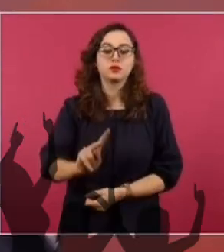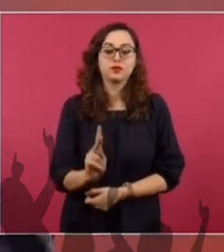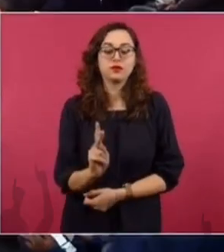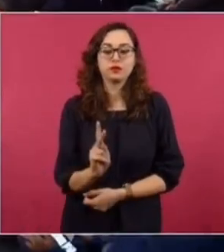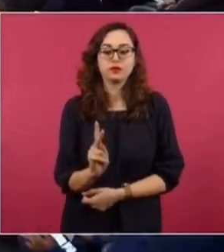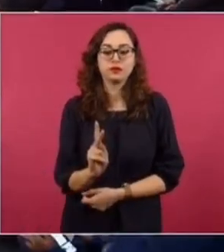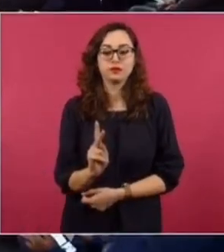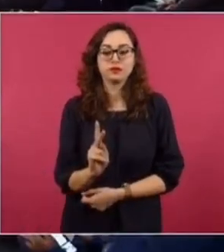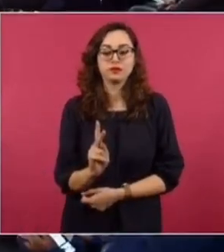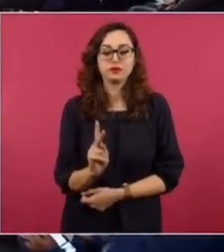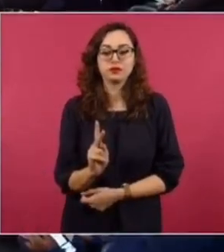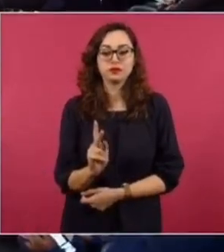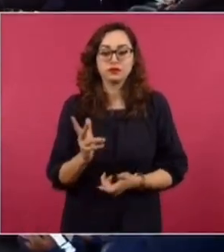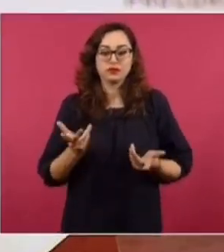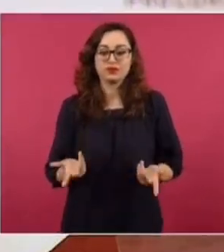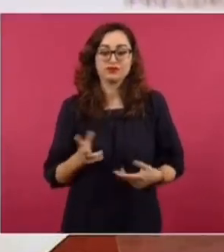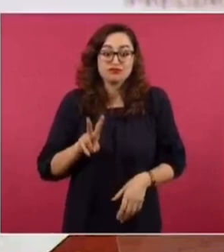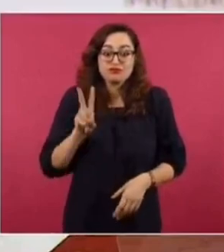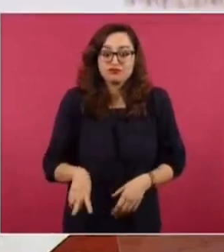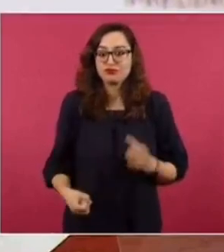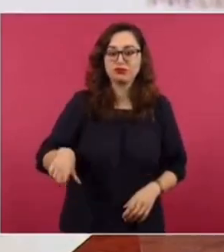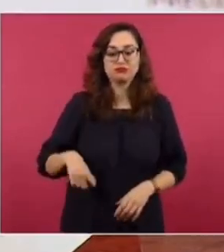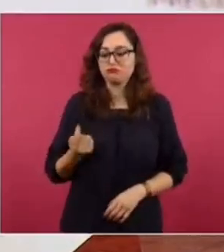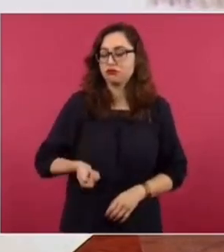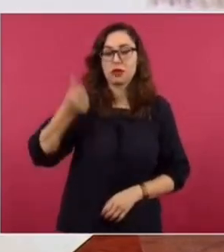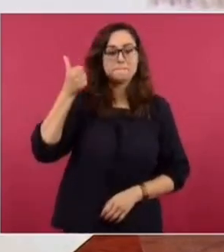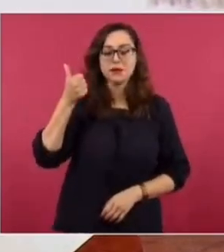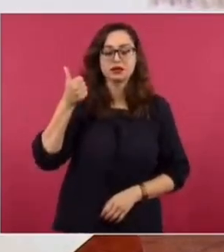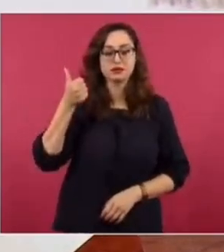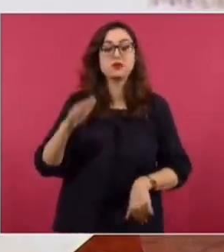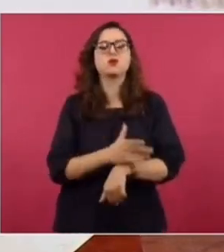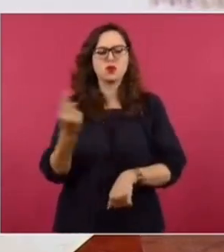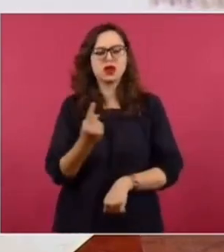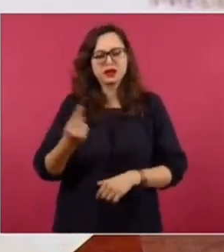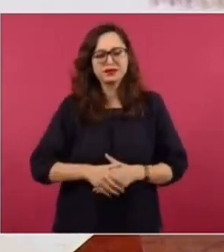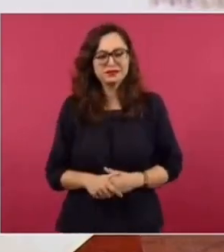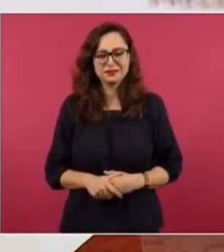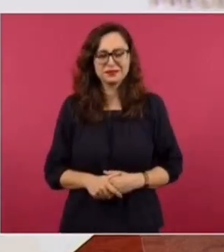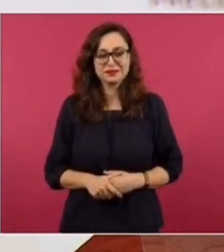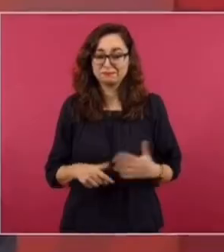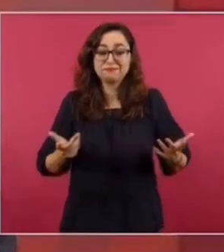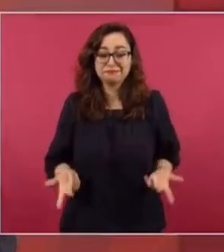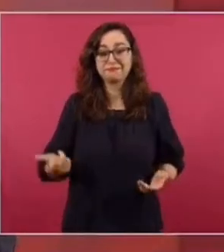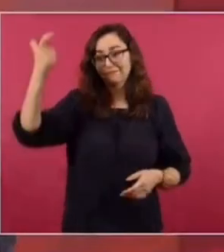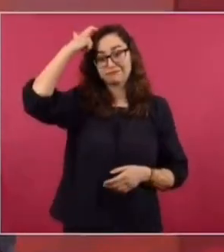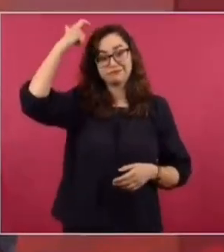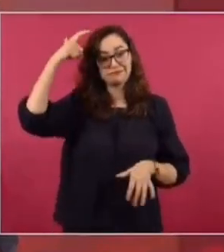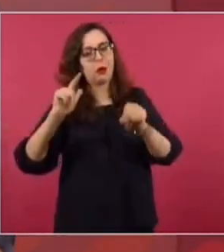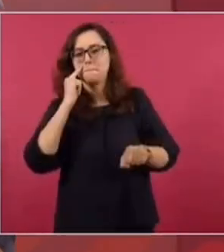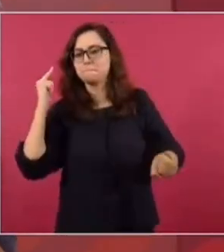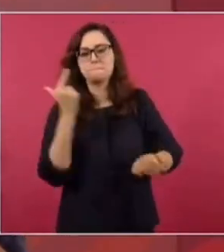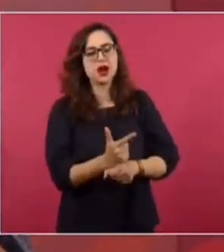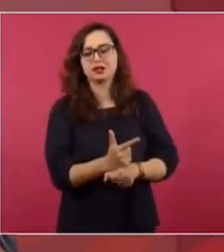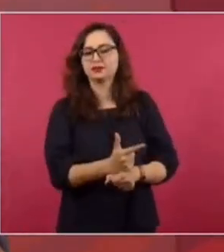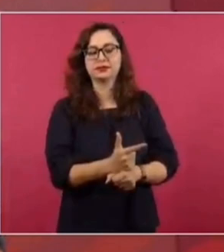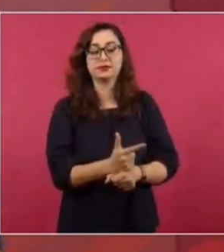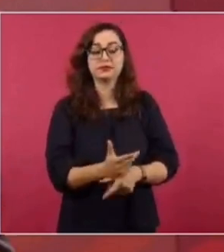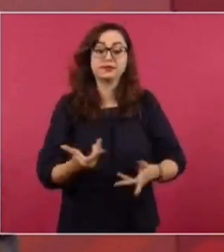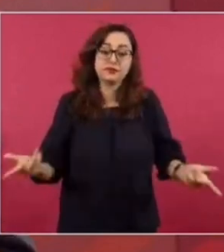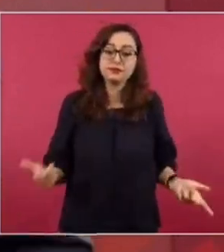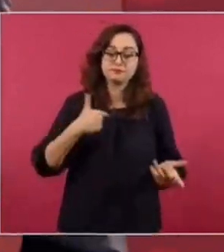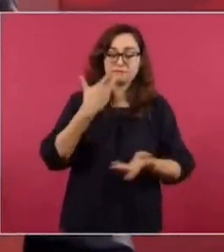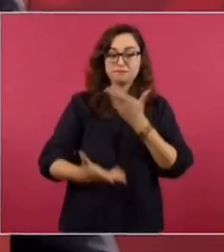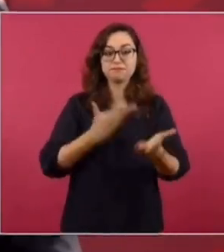este, es un fenómeno. ¿Y a qué se debe? Pues, la revolución de las conciencias. Entonces, yo,